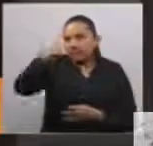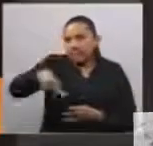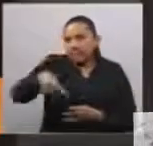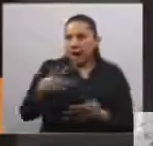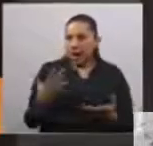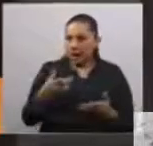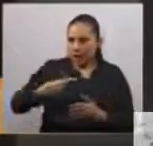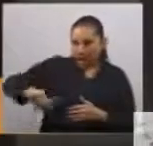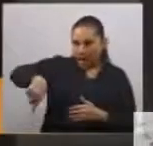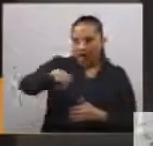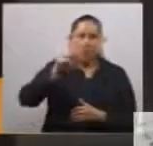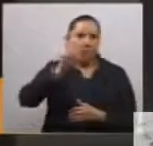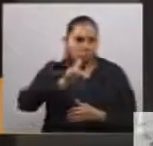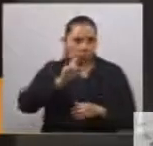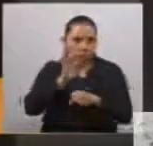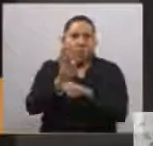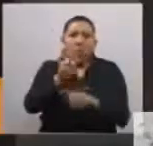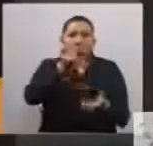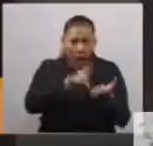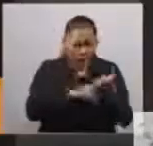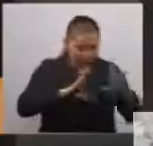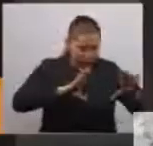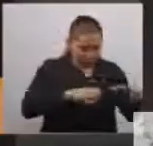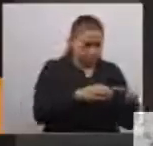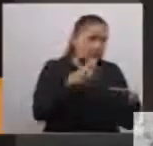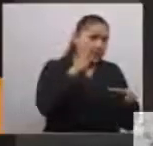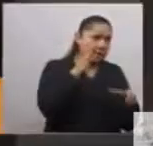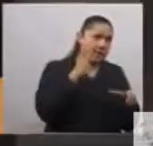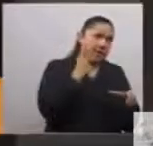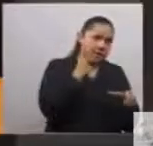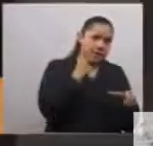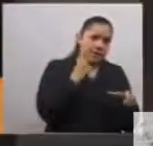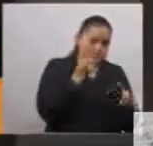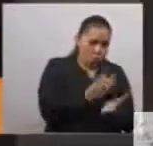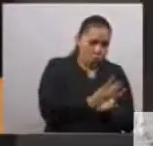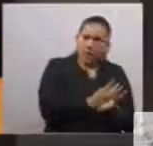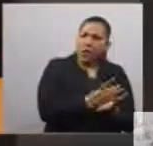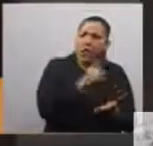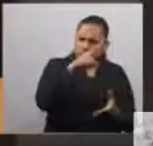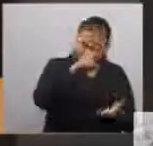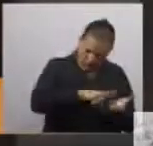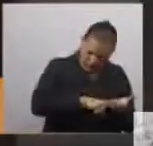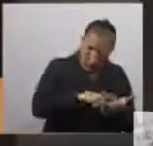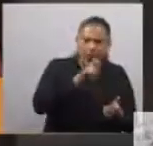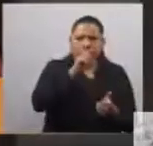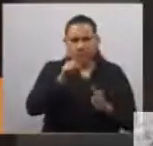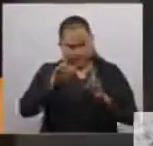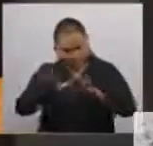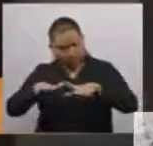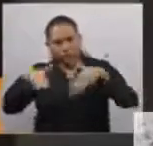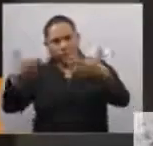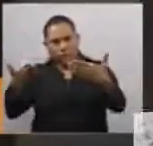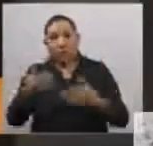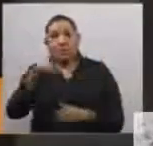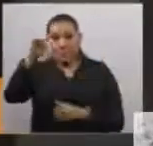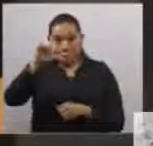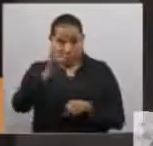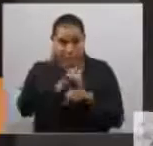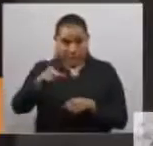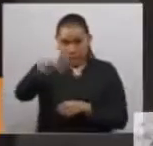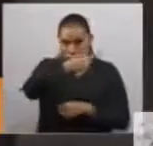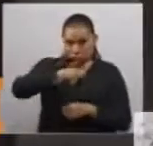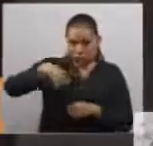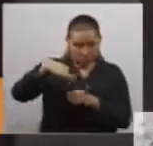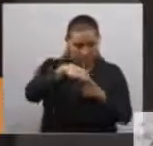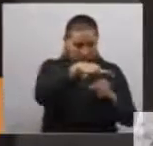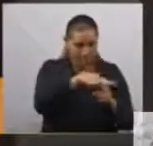y fuera de la Cámara de Diputadas y Diputados. La propuesta que hoy votaremos coloca en el